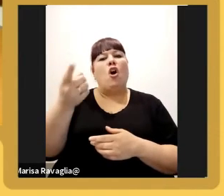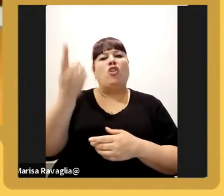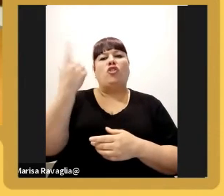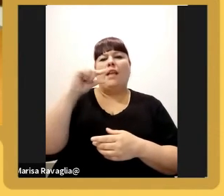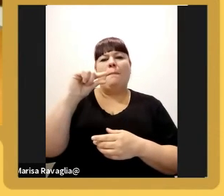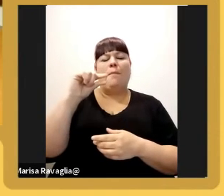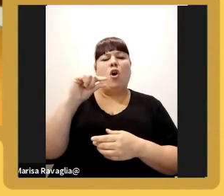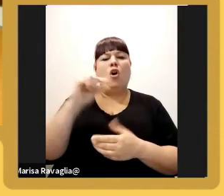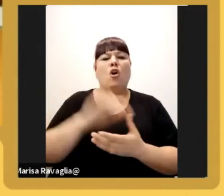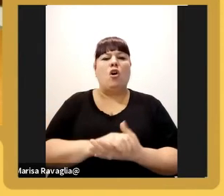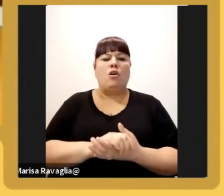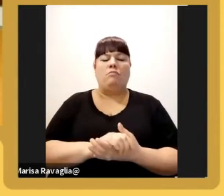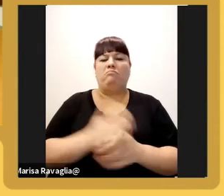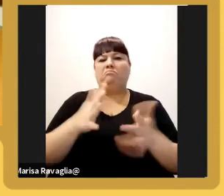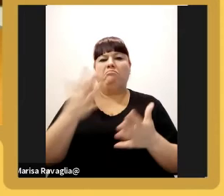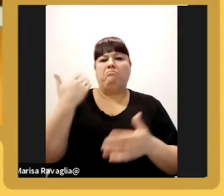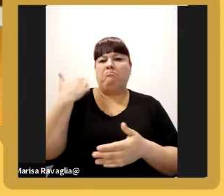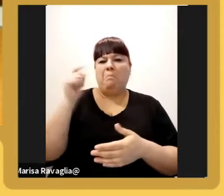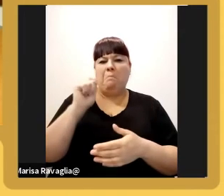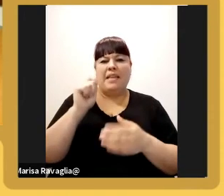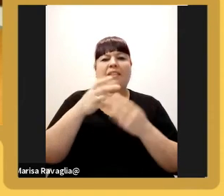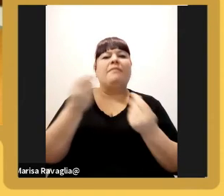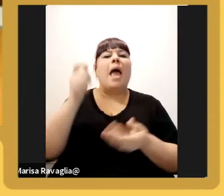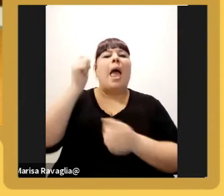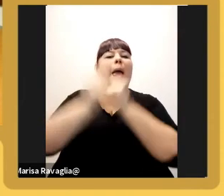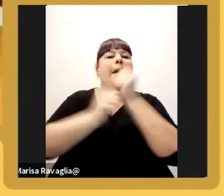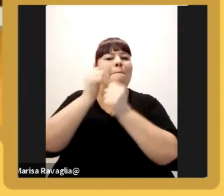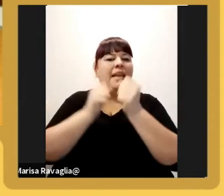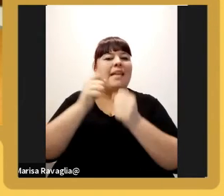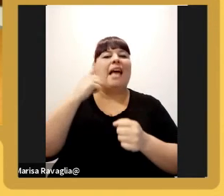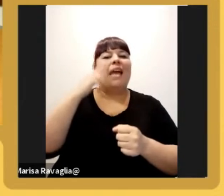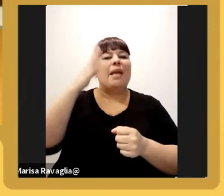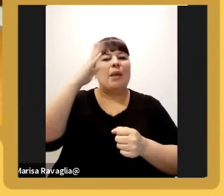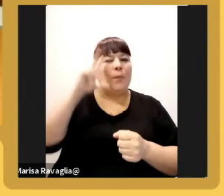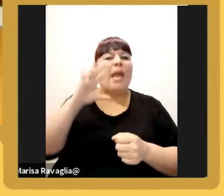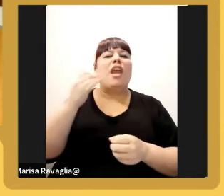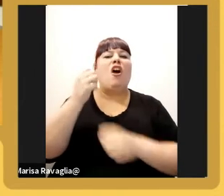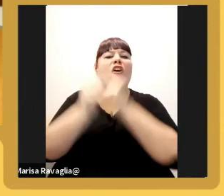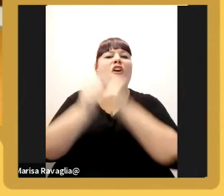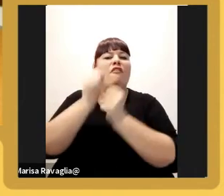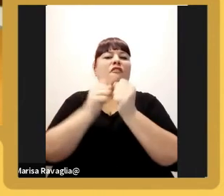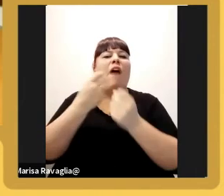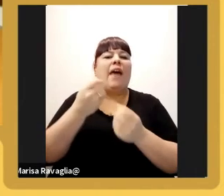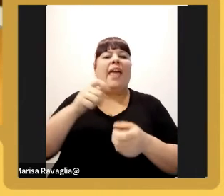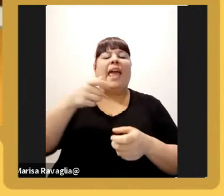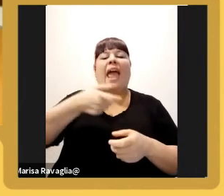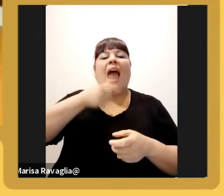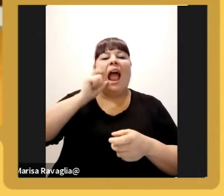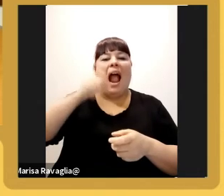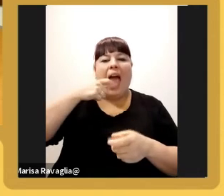pocos meses con la firma Ingredium que son fabricantes de jarabes y insumos